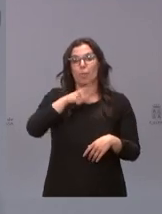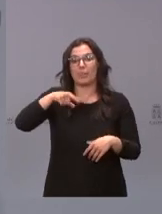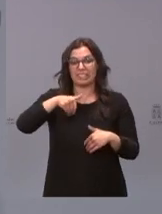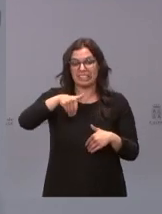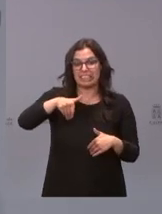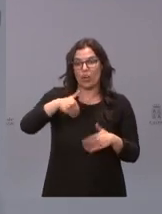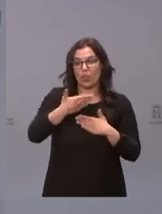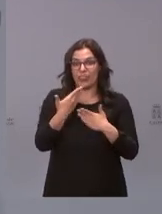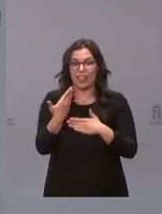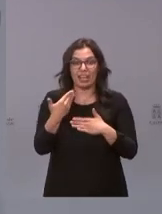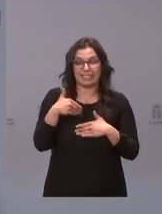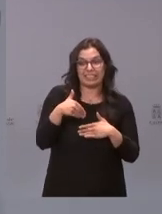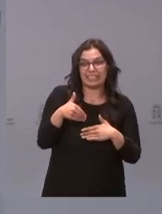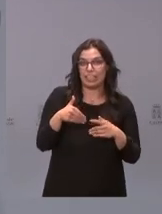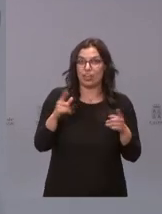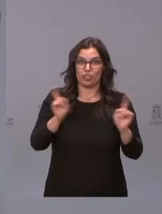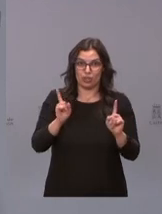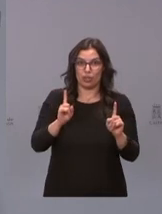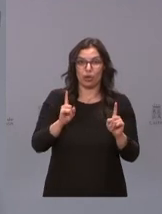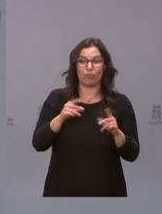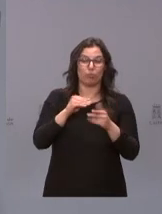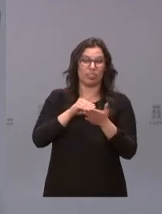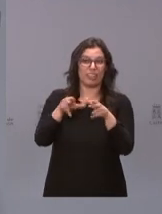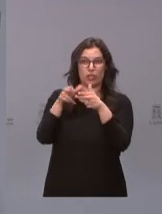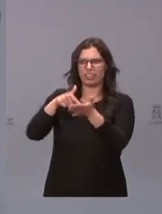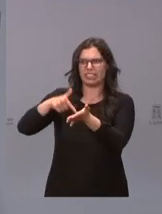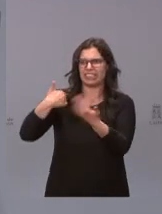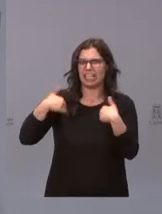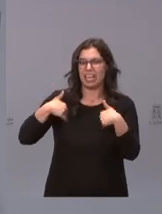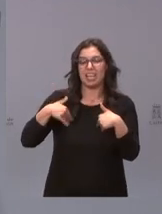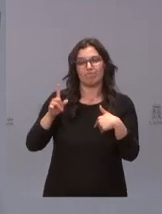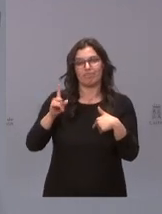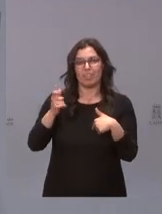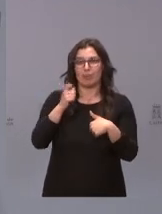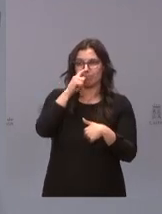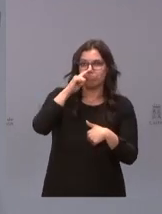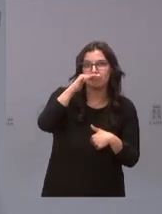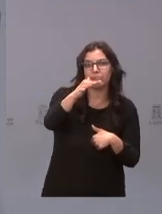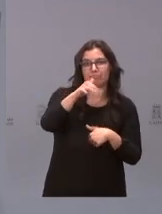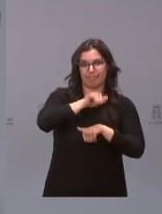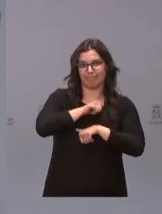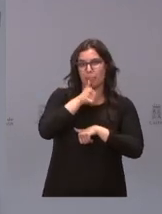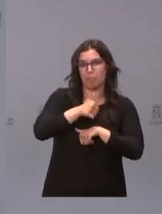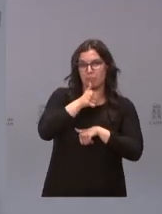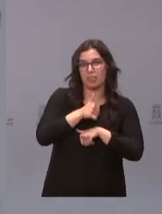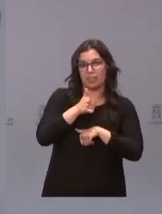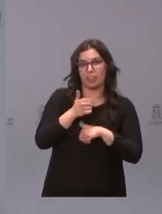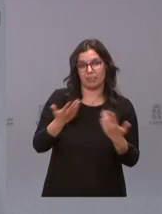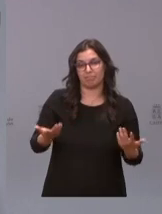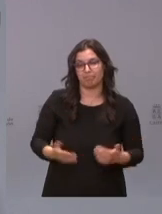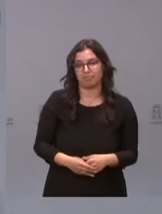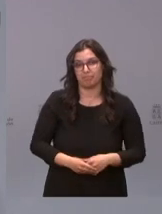en días en esa inmediatez que nos reclama la sociedad sino tal vez en años y a veces pues en lustros